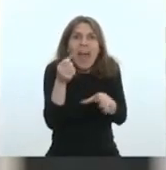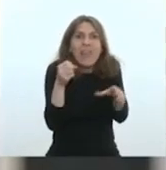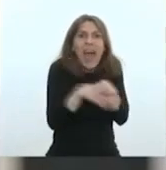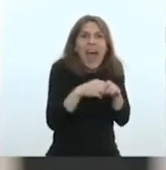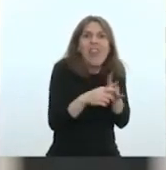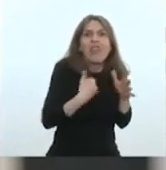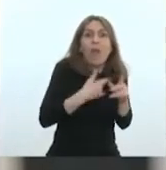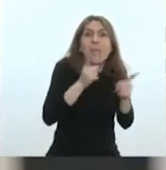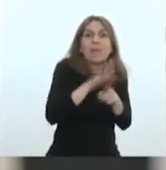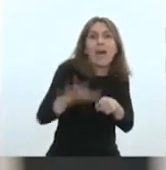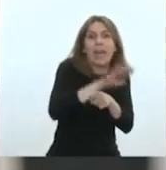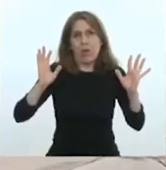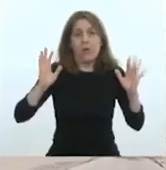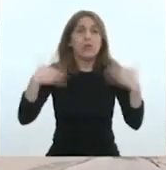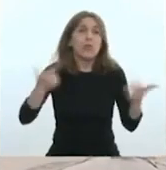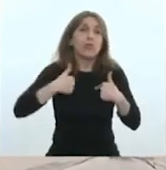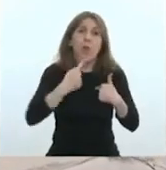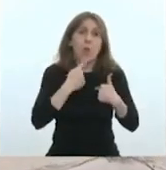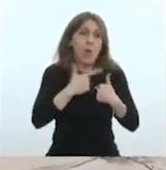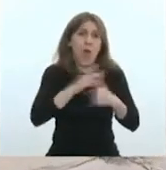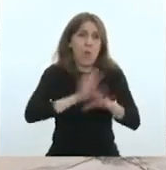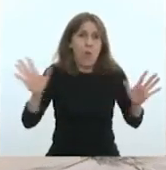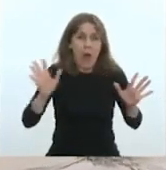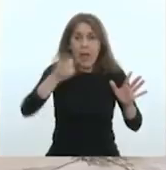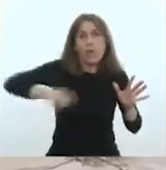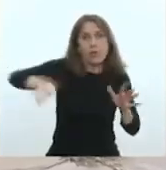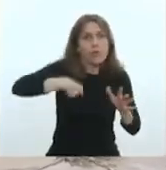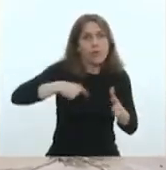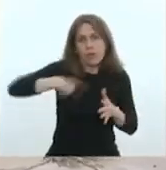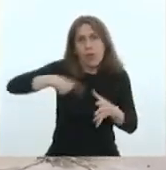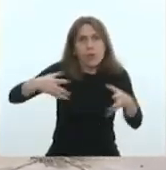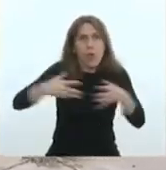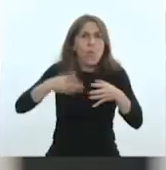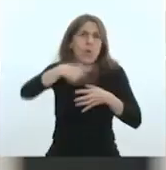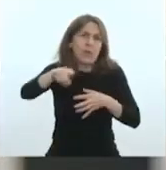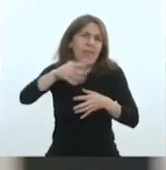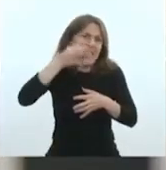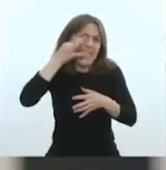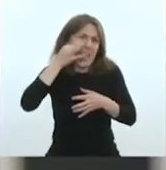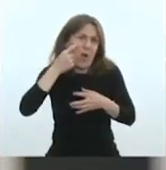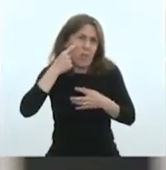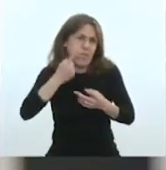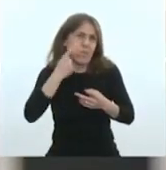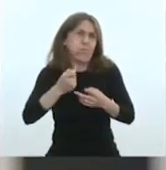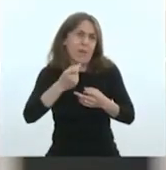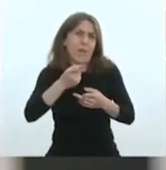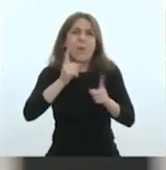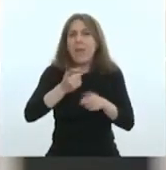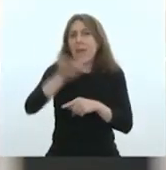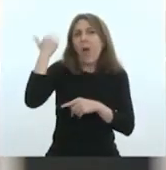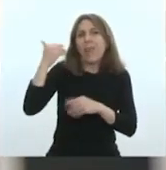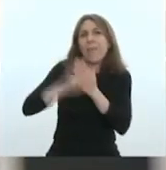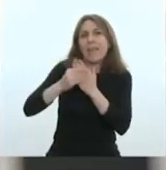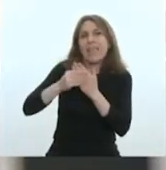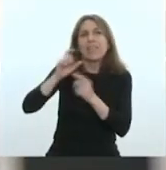una distribución justa de los recursos. Hemos decidido, ustedes lo habrán visto en la presentación que ha hecho el